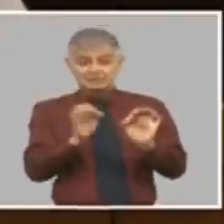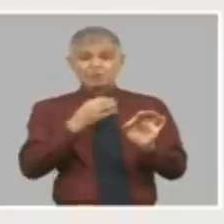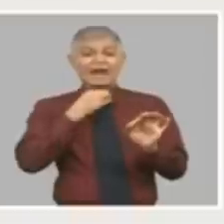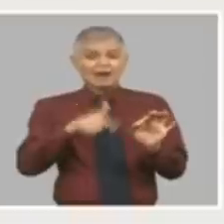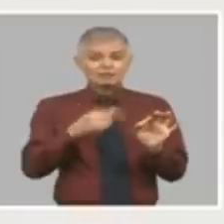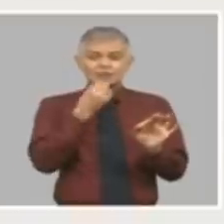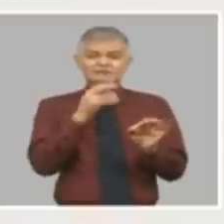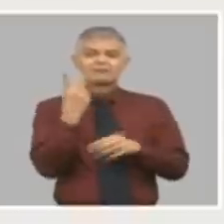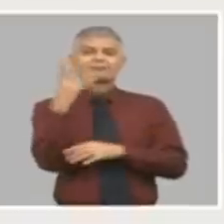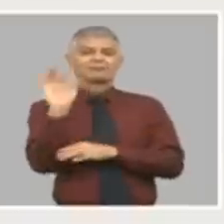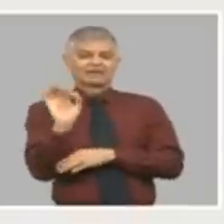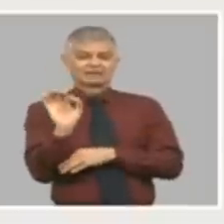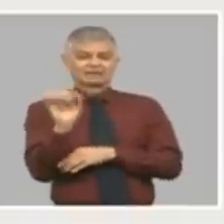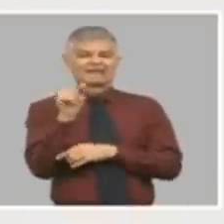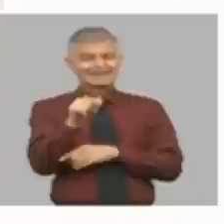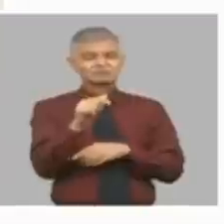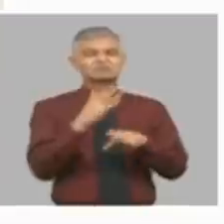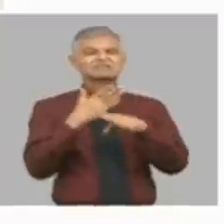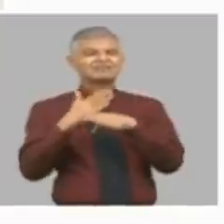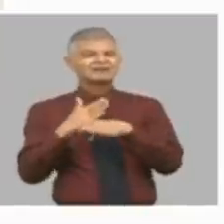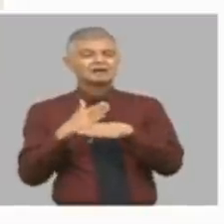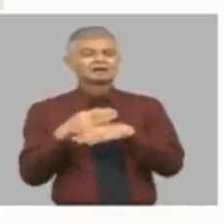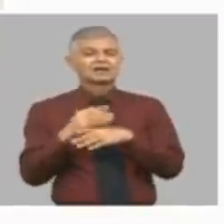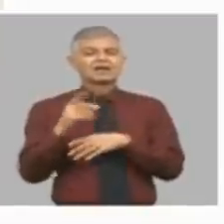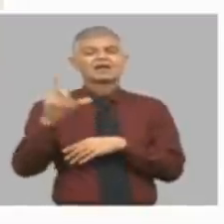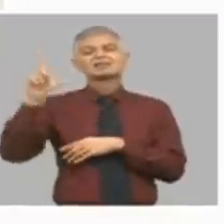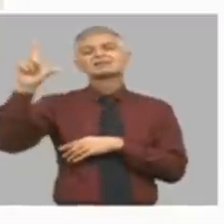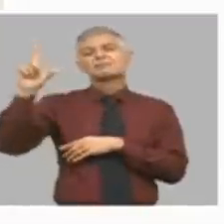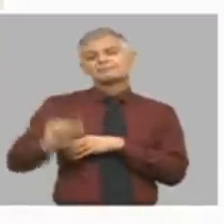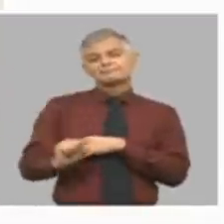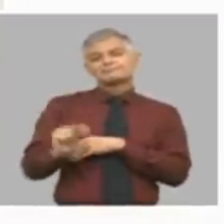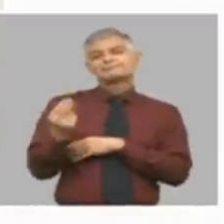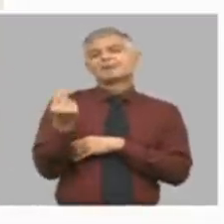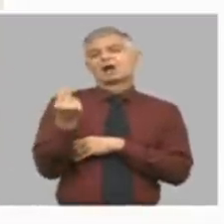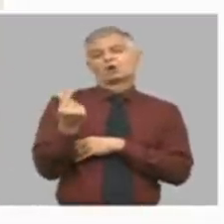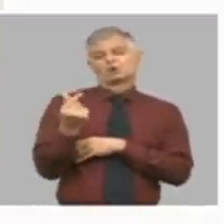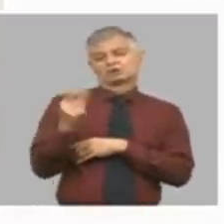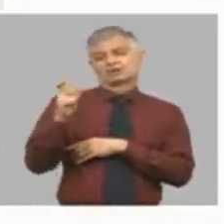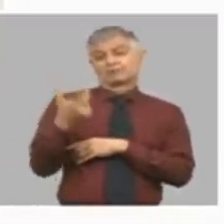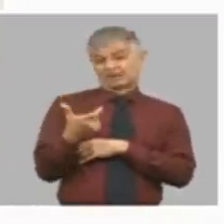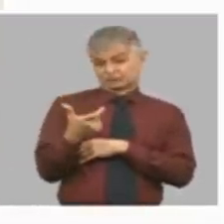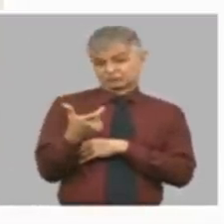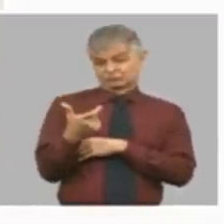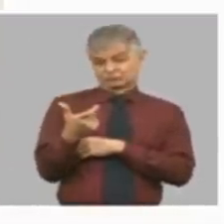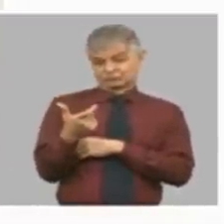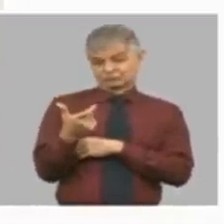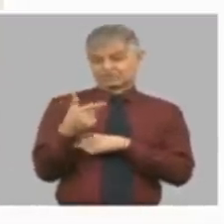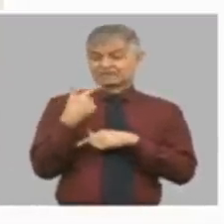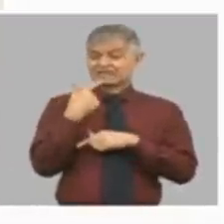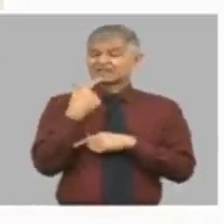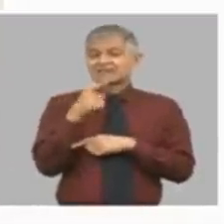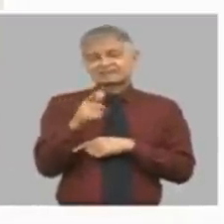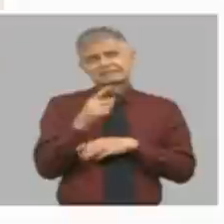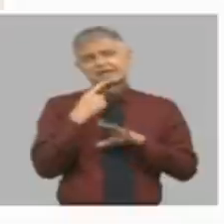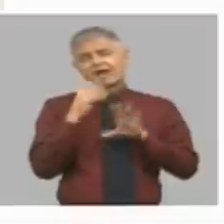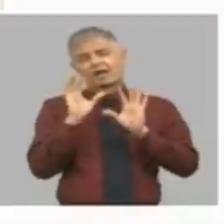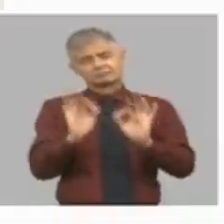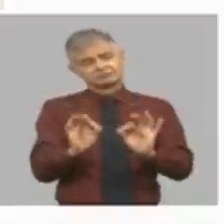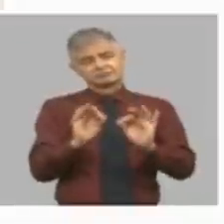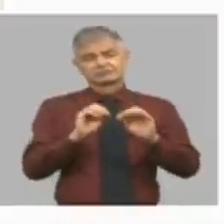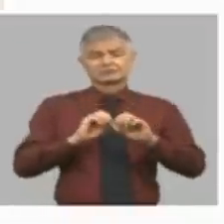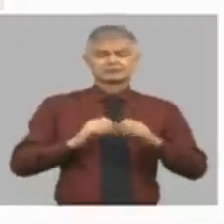eso es lo que significa devaluar eso se dice así tranquilamente pero esas